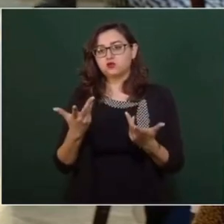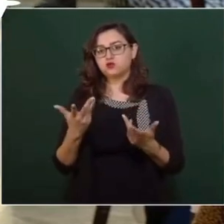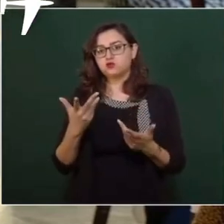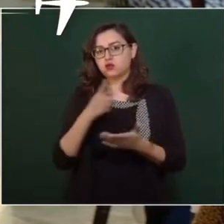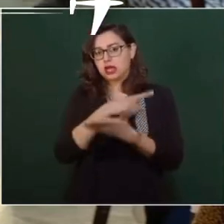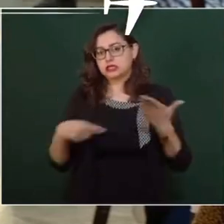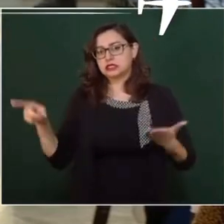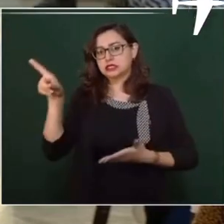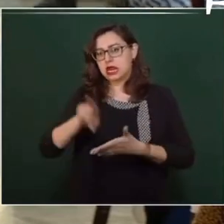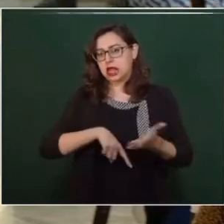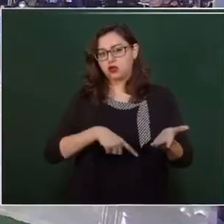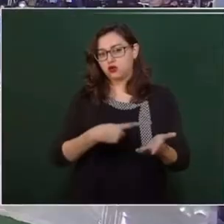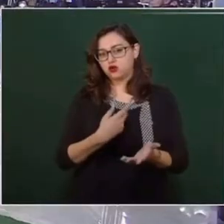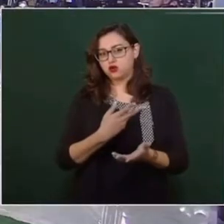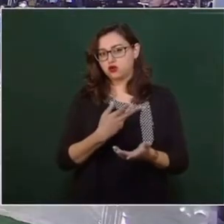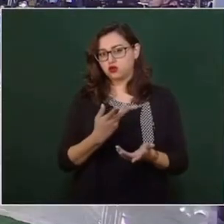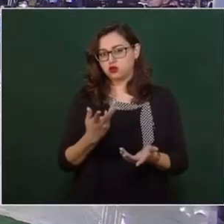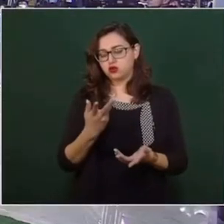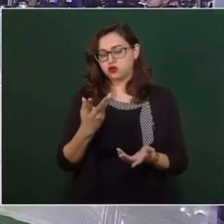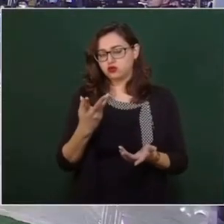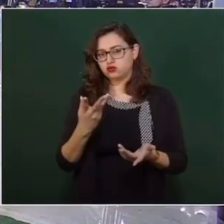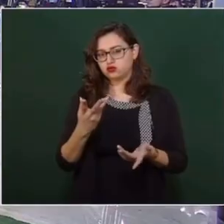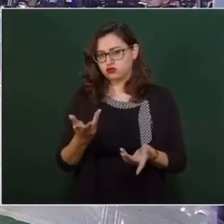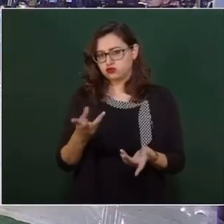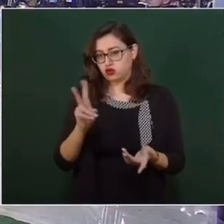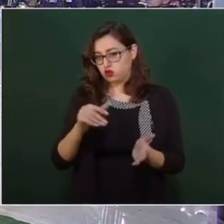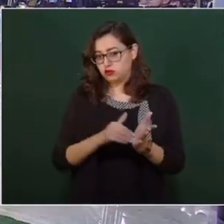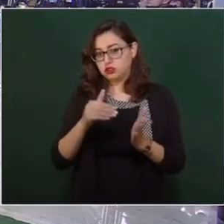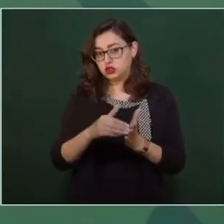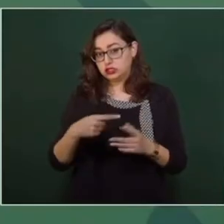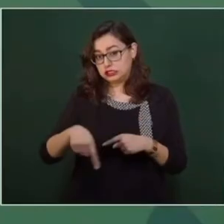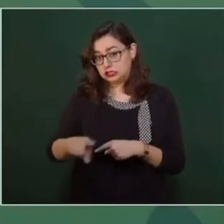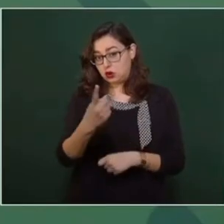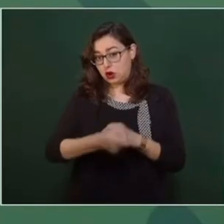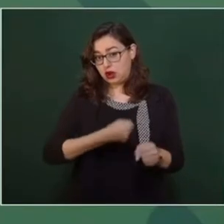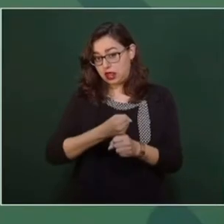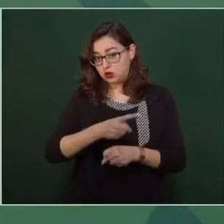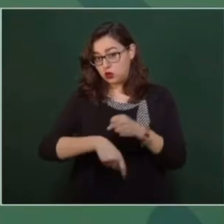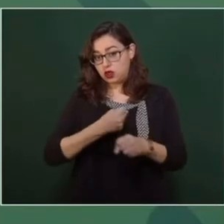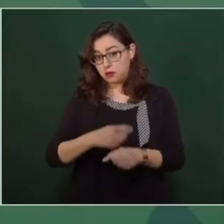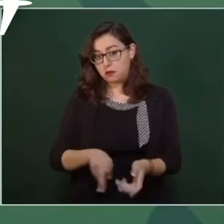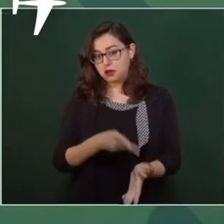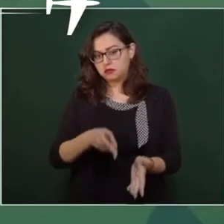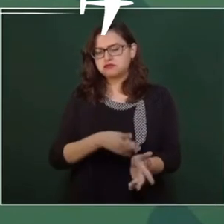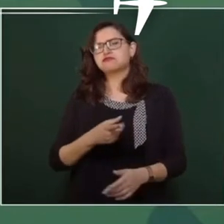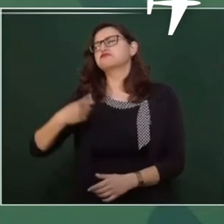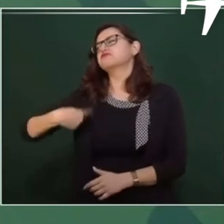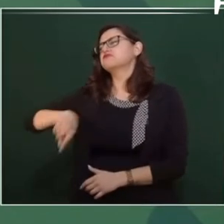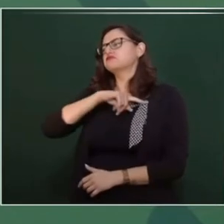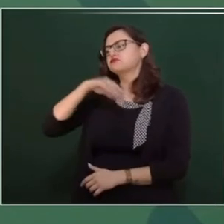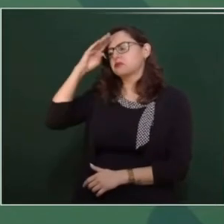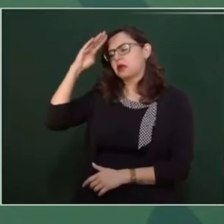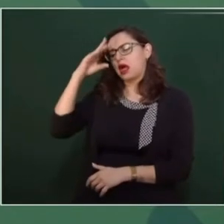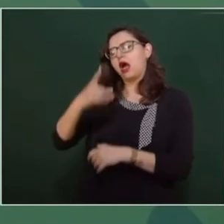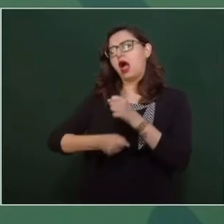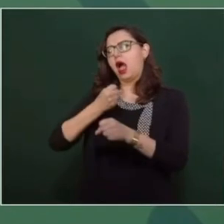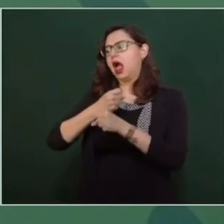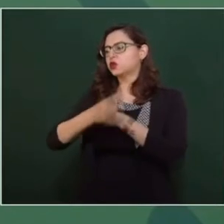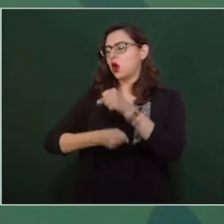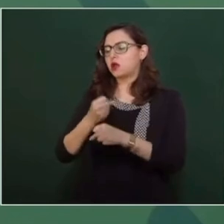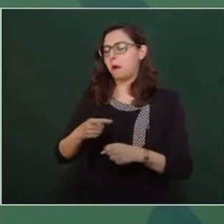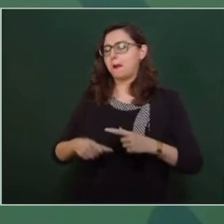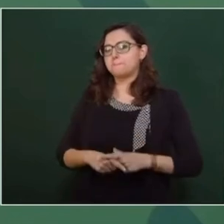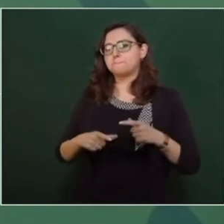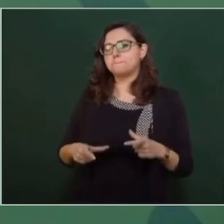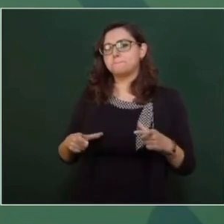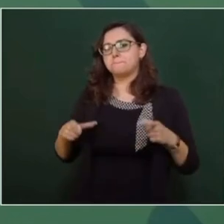anualmente? Así es, y en crecimiento en cuanto van pasando los años. Nosotros estamos haciendo un trabajo intenso de publicidad y de difusión